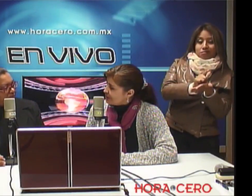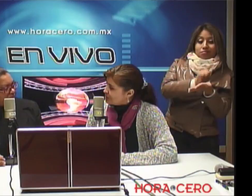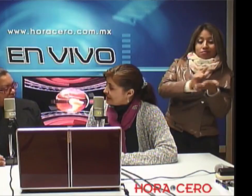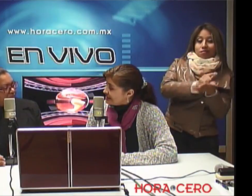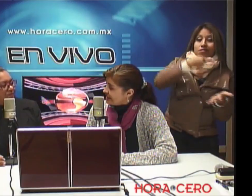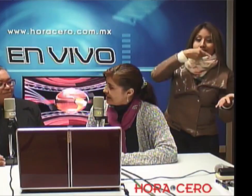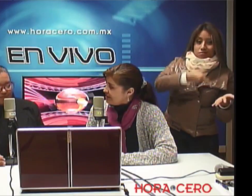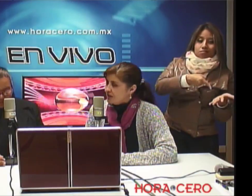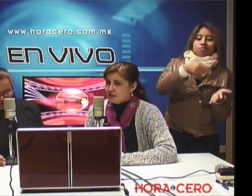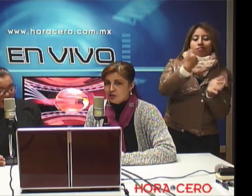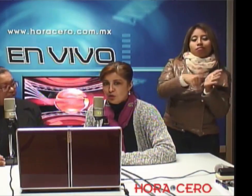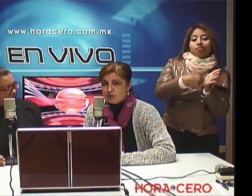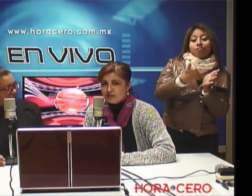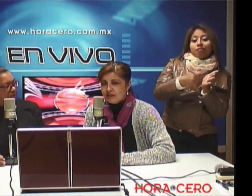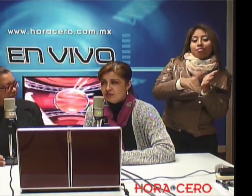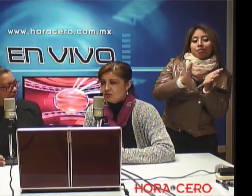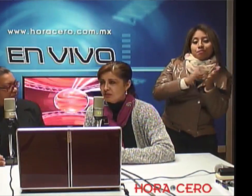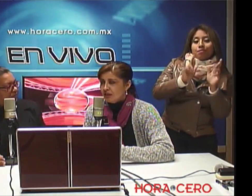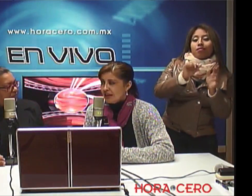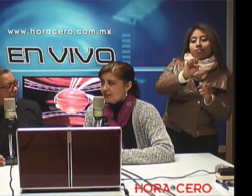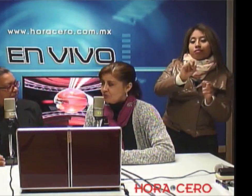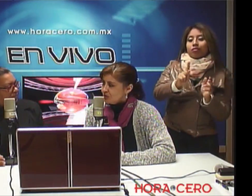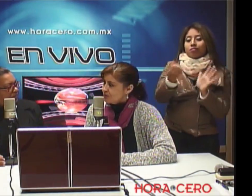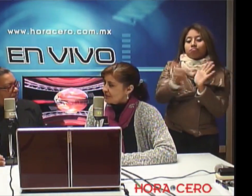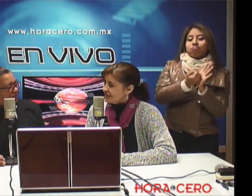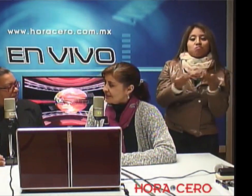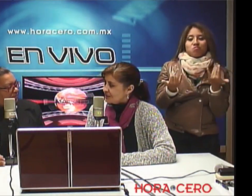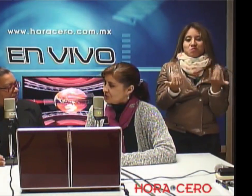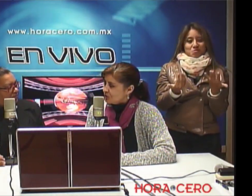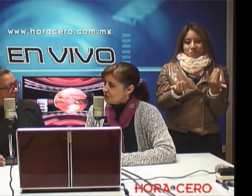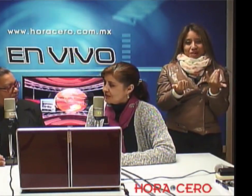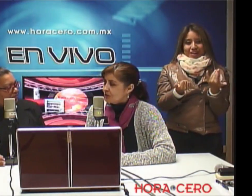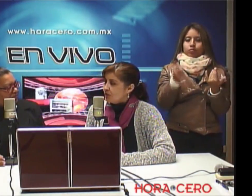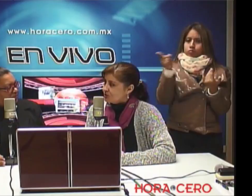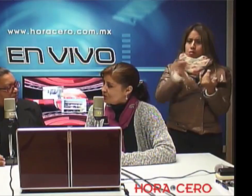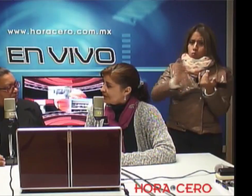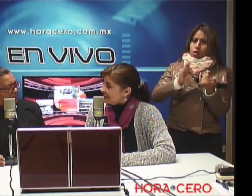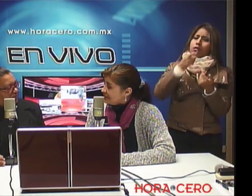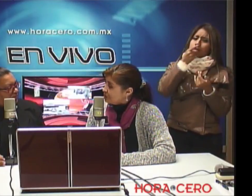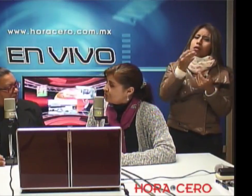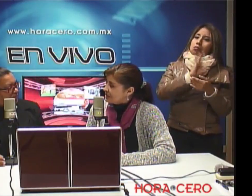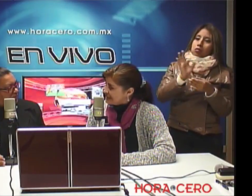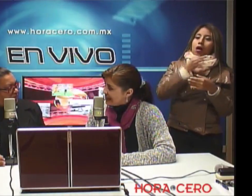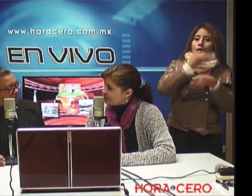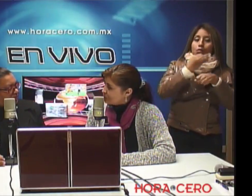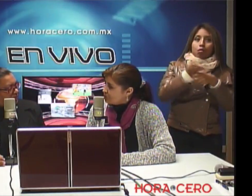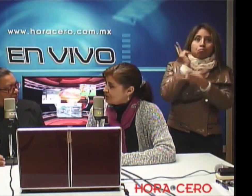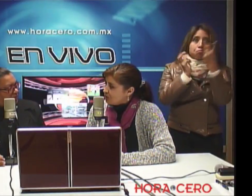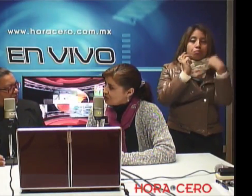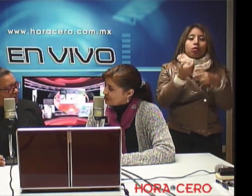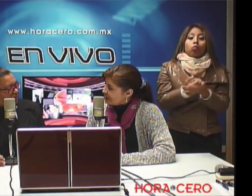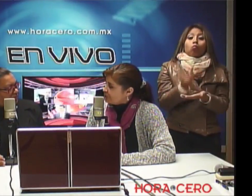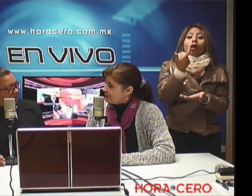preparados en esta área. Así es. Entonces, es muy importante que si usted nos puede decir cuáles son los requisitos, si hay